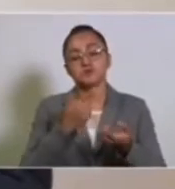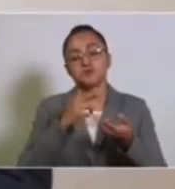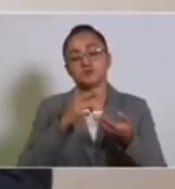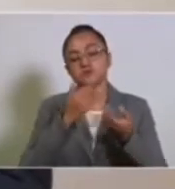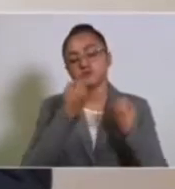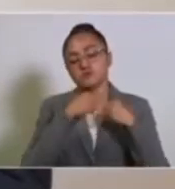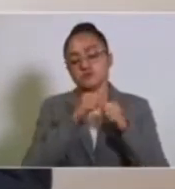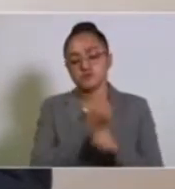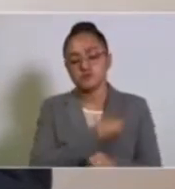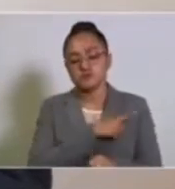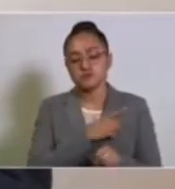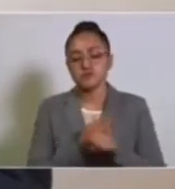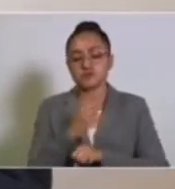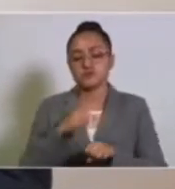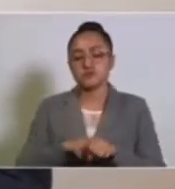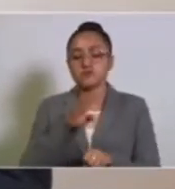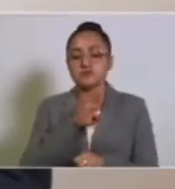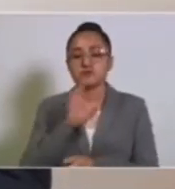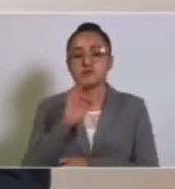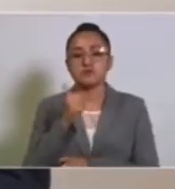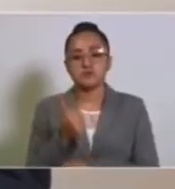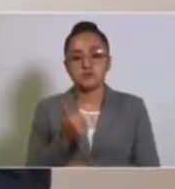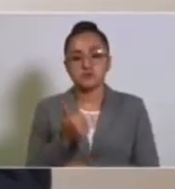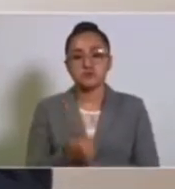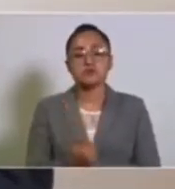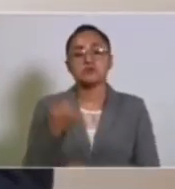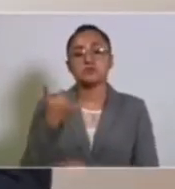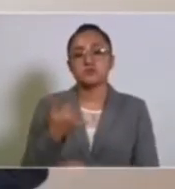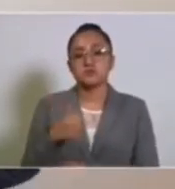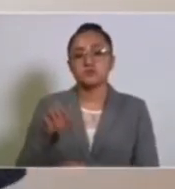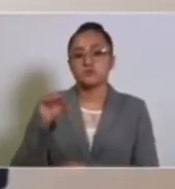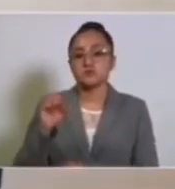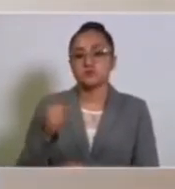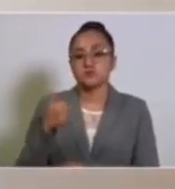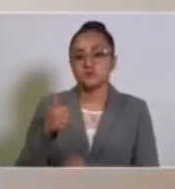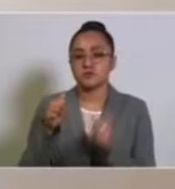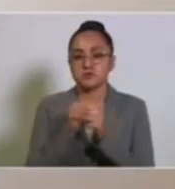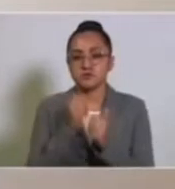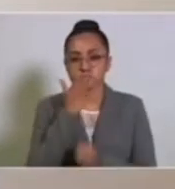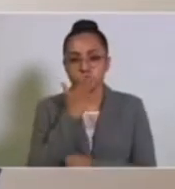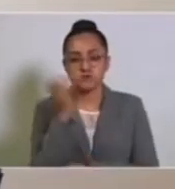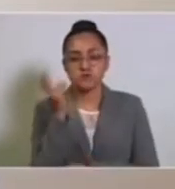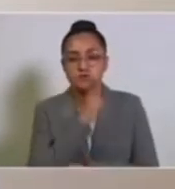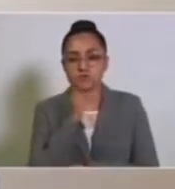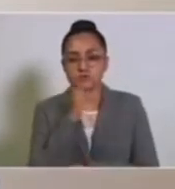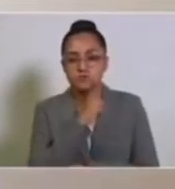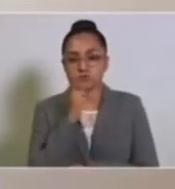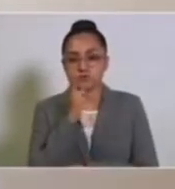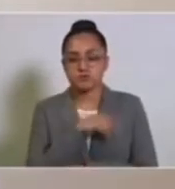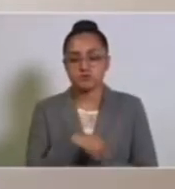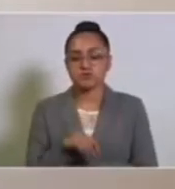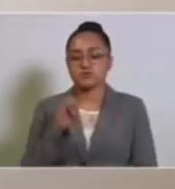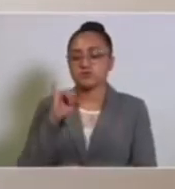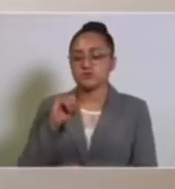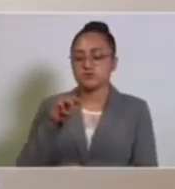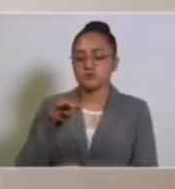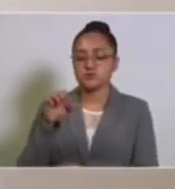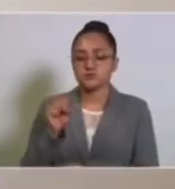servicios de salud, 446 y 66 con ventilación asistida. IMSS,